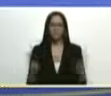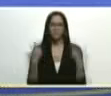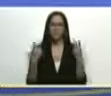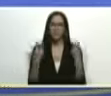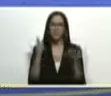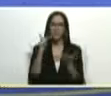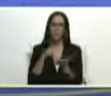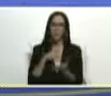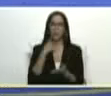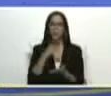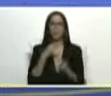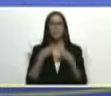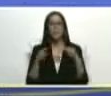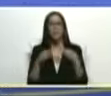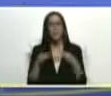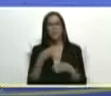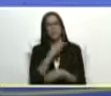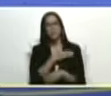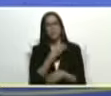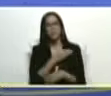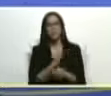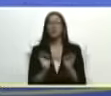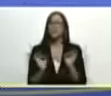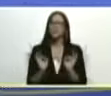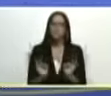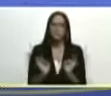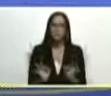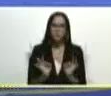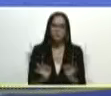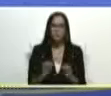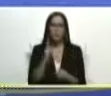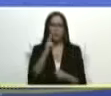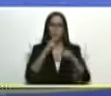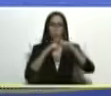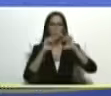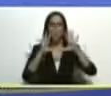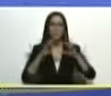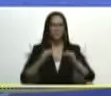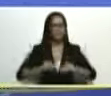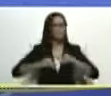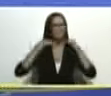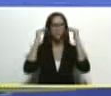políticas públicas las grandes misiones y sobre todo para poner al 1x10 mira arriba